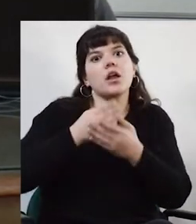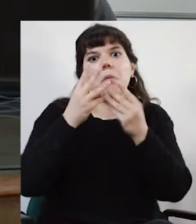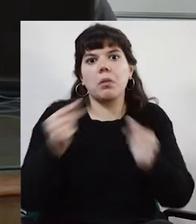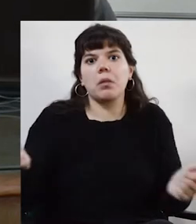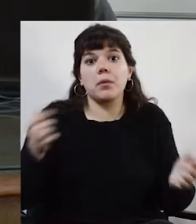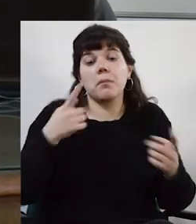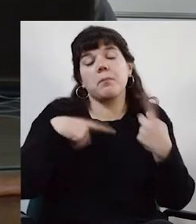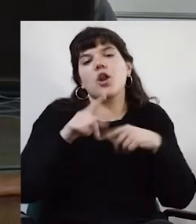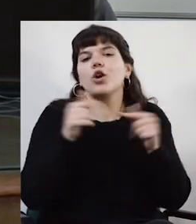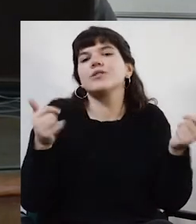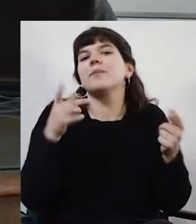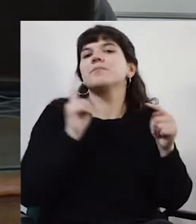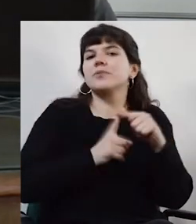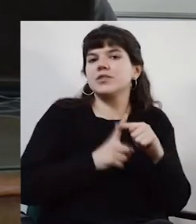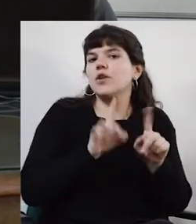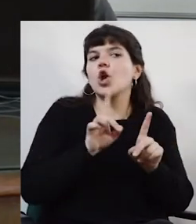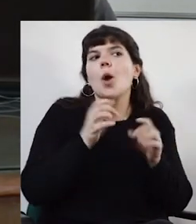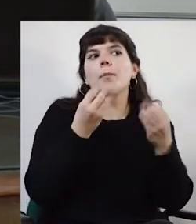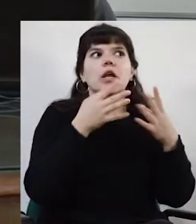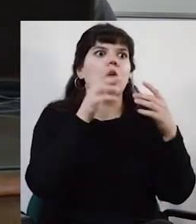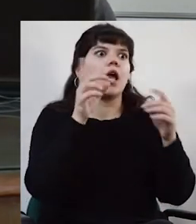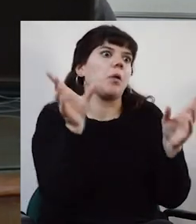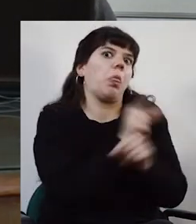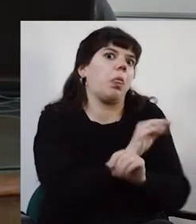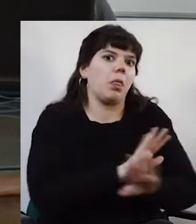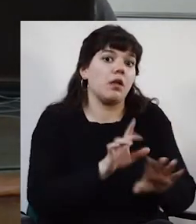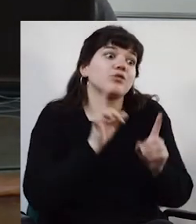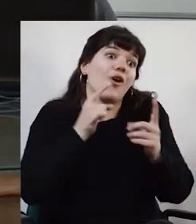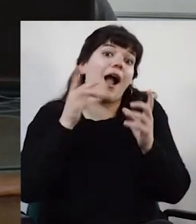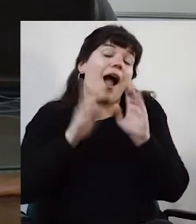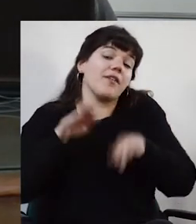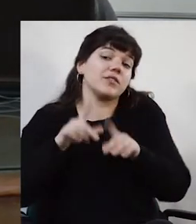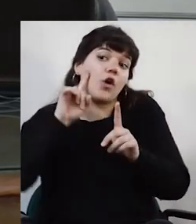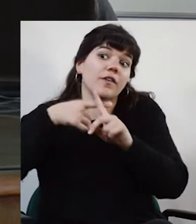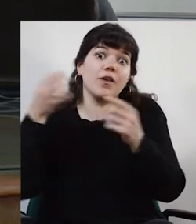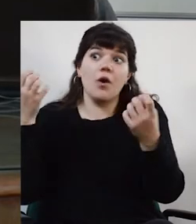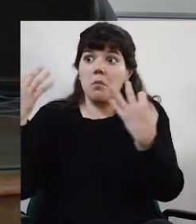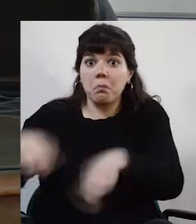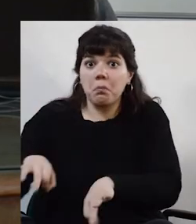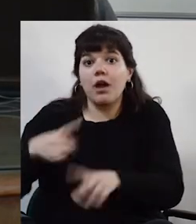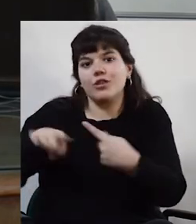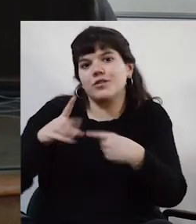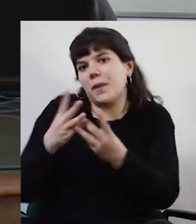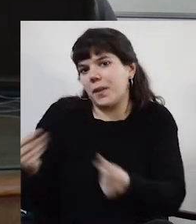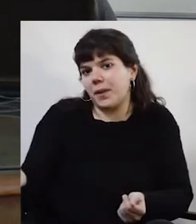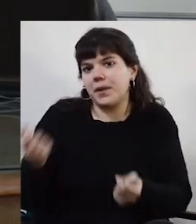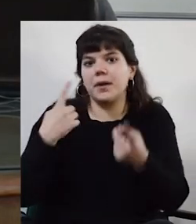por buenas razones. No porque se murió, sino porque de alguna manera cumplió el objetivo que se había propuesto. Y